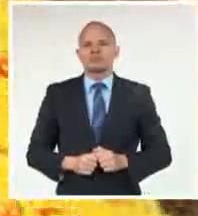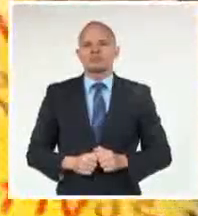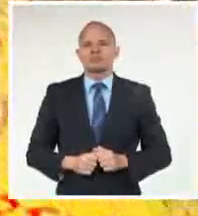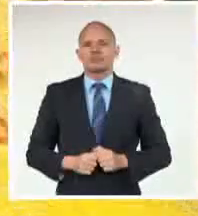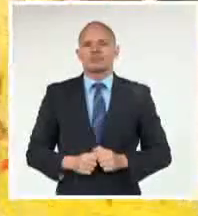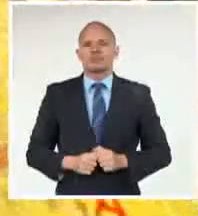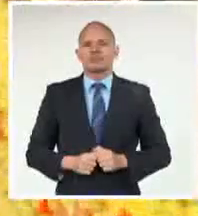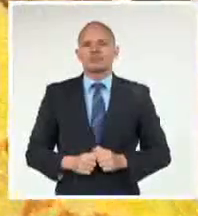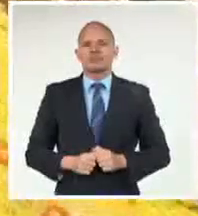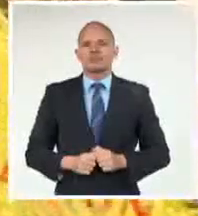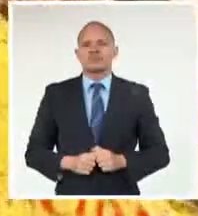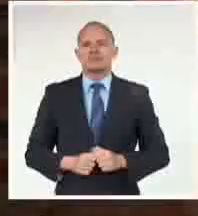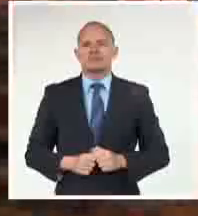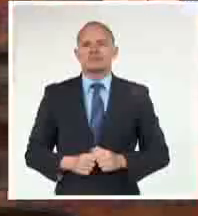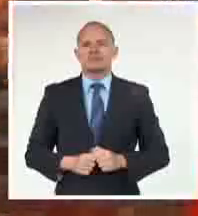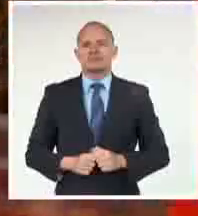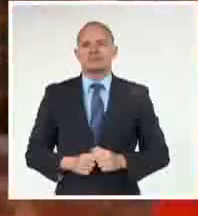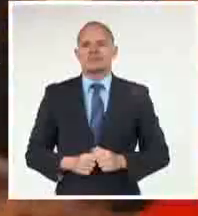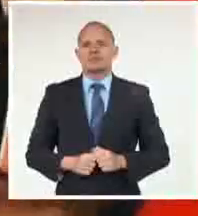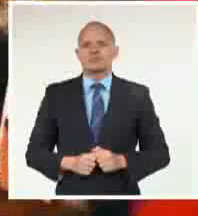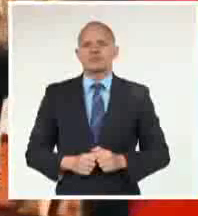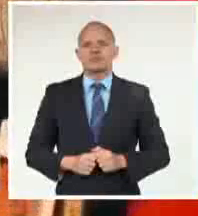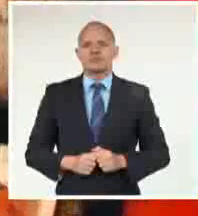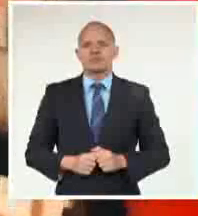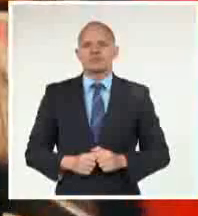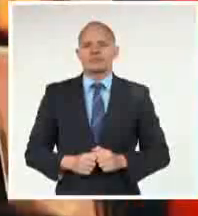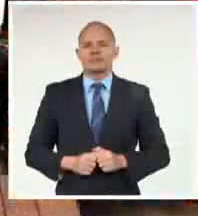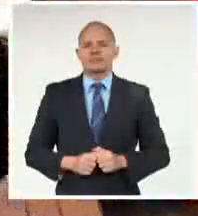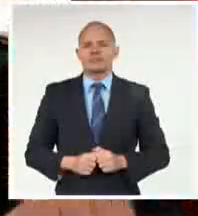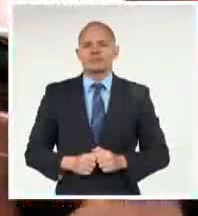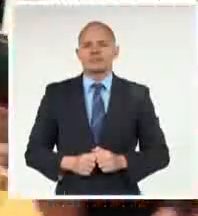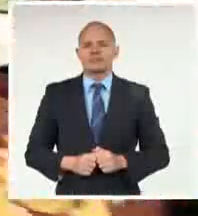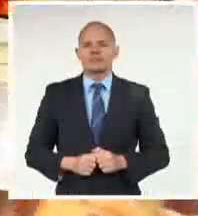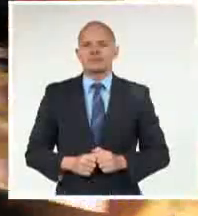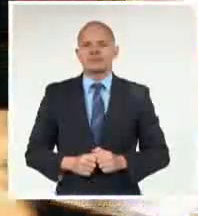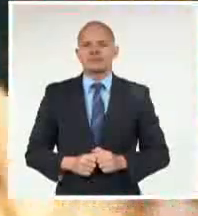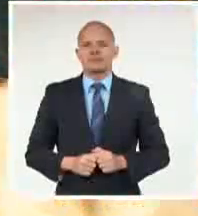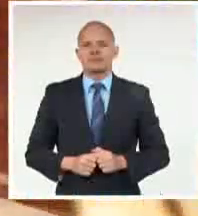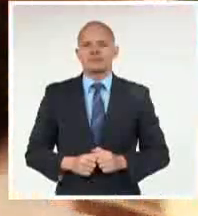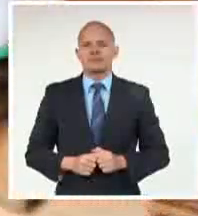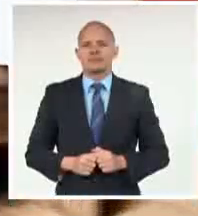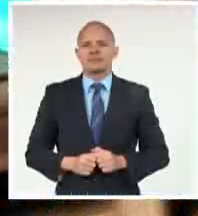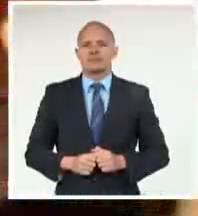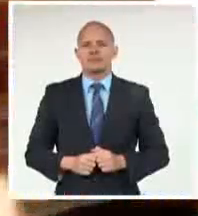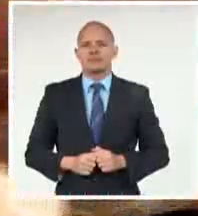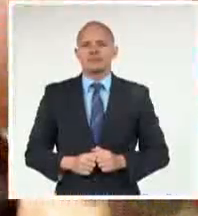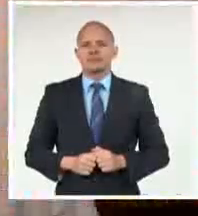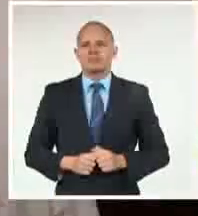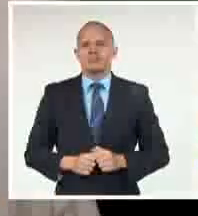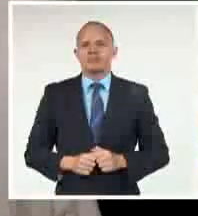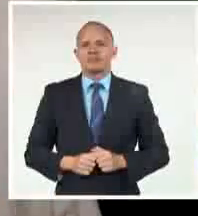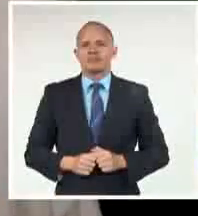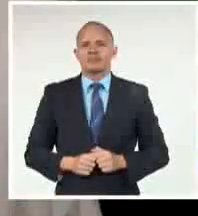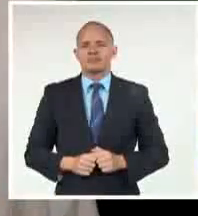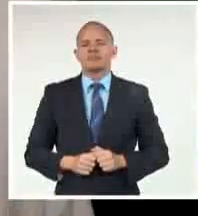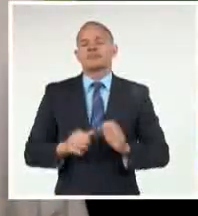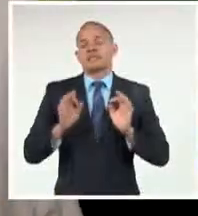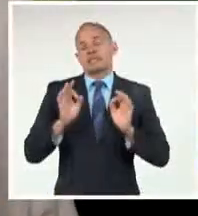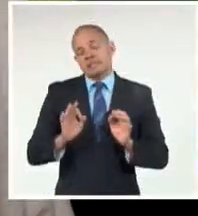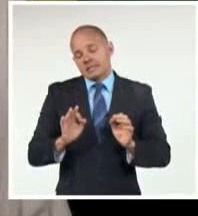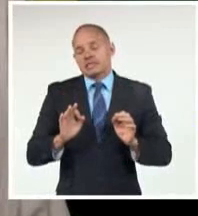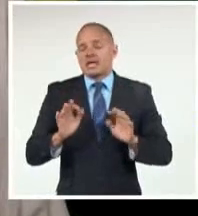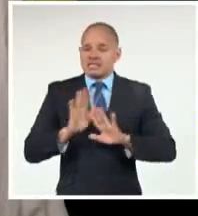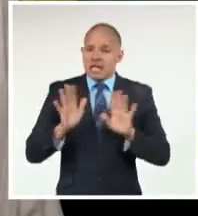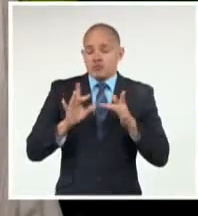pasado Y su vejez Solo encuentra Tierra Después de Tenido la